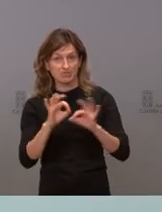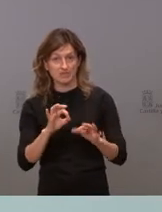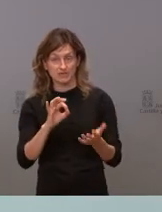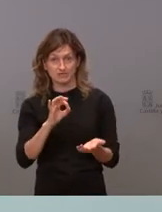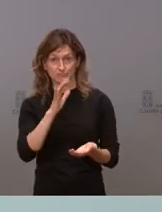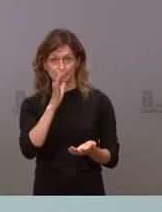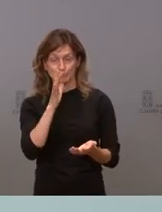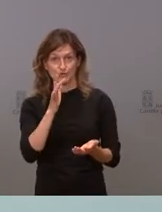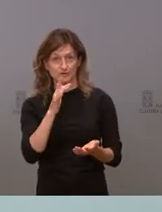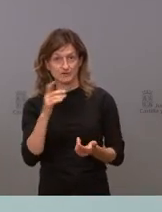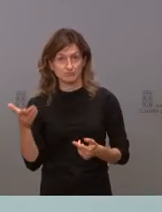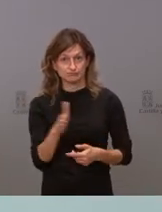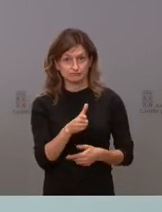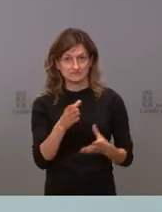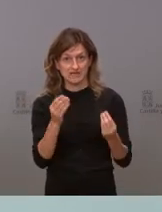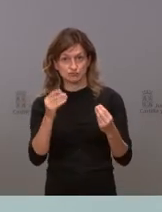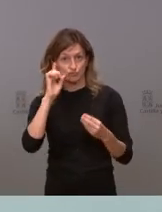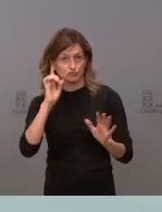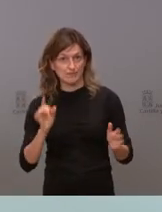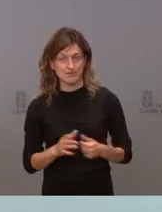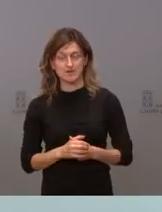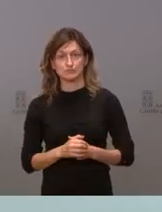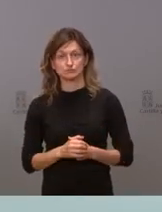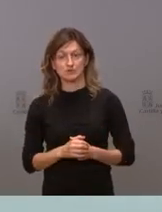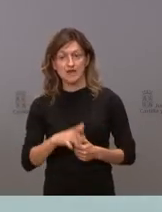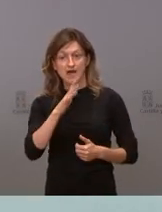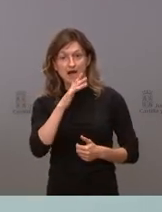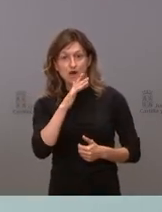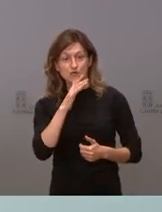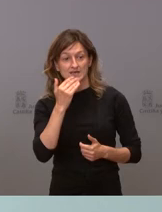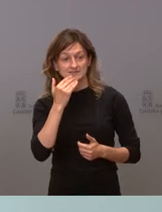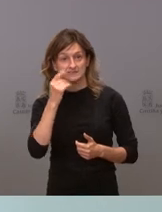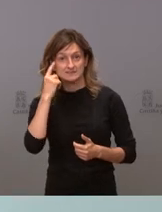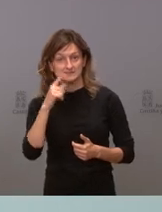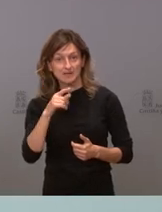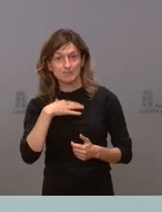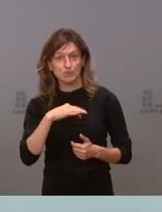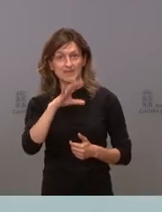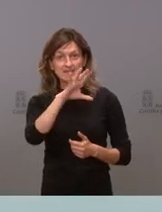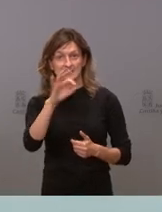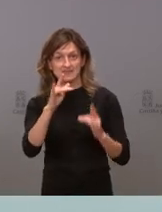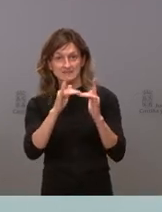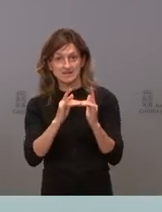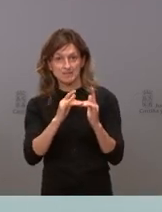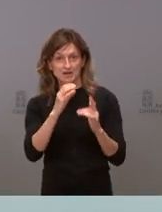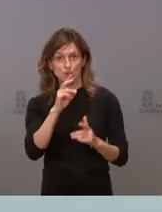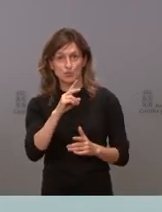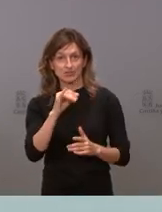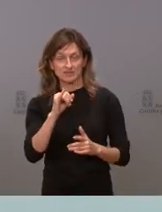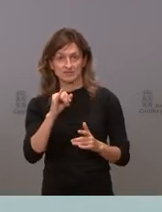tan letal como fue y ahora, si fuera necesario, podríamos llegar a las 500 camas en la comunidad.